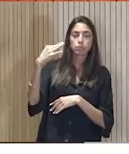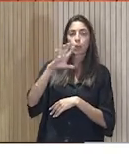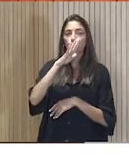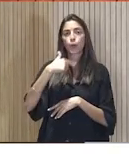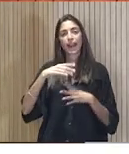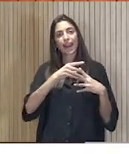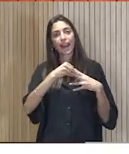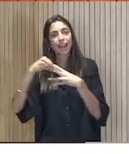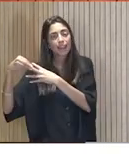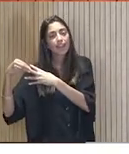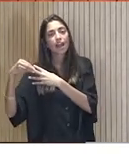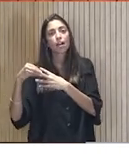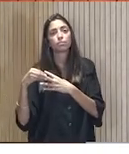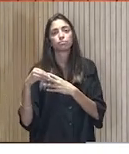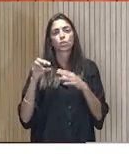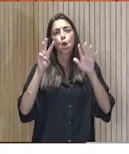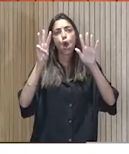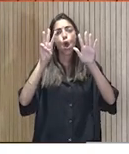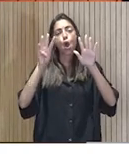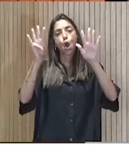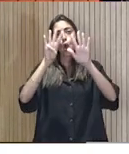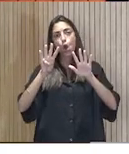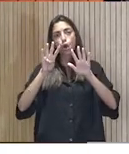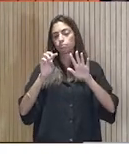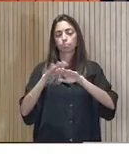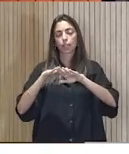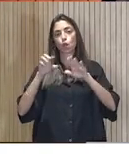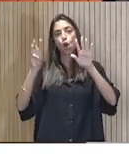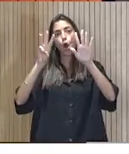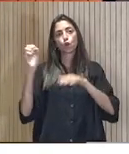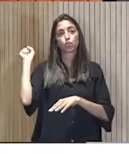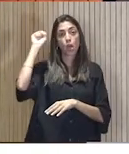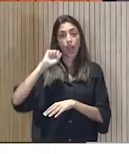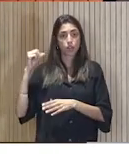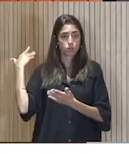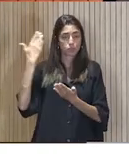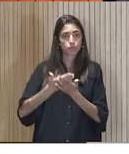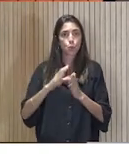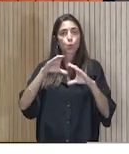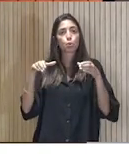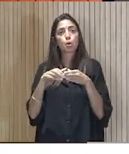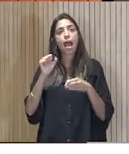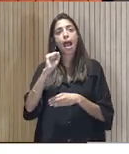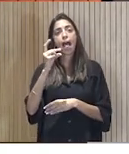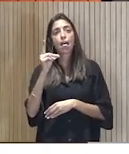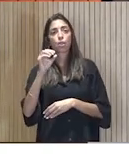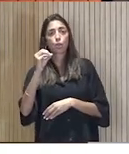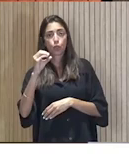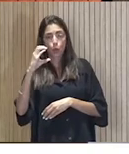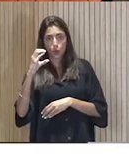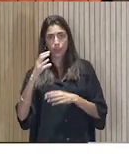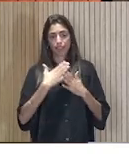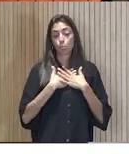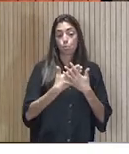en los últimos ocho años un grupo ad hoc de desarrollo de voluntario, porque era curioso